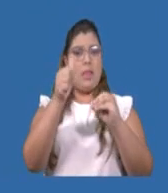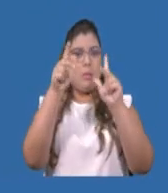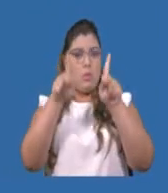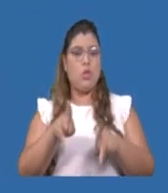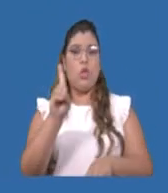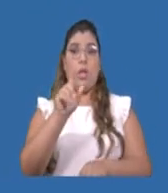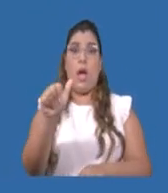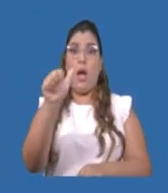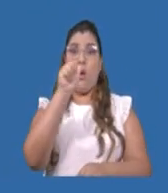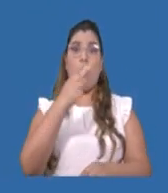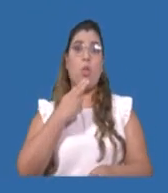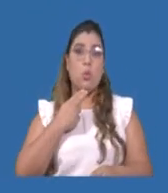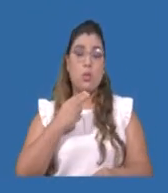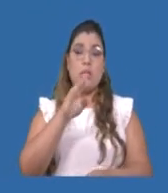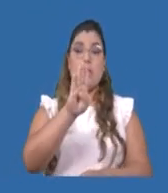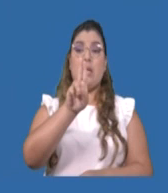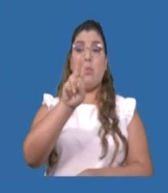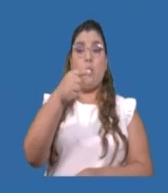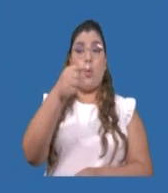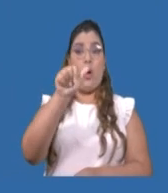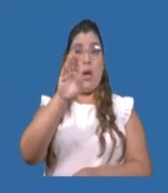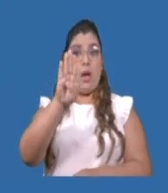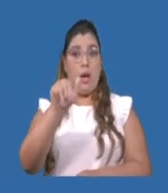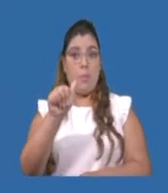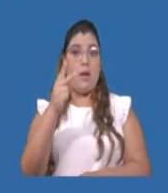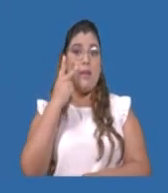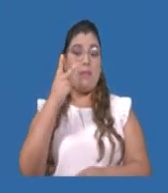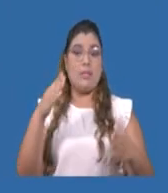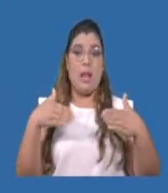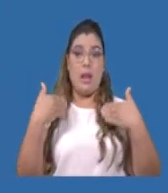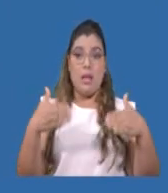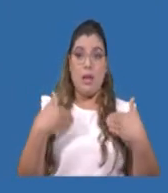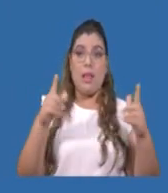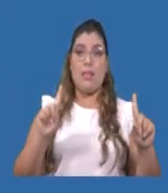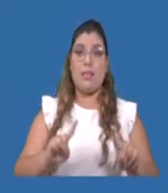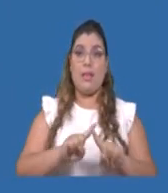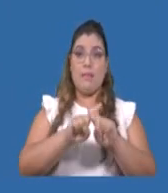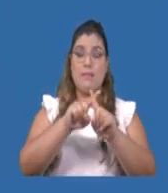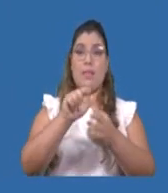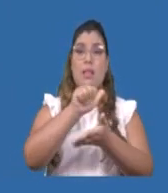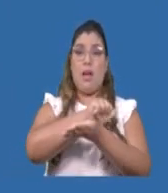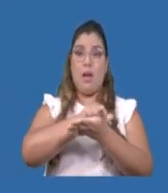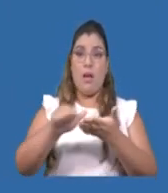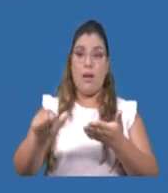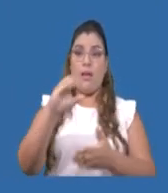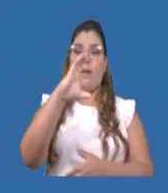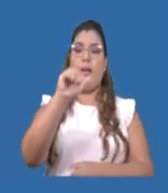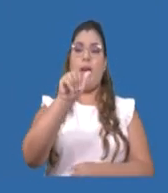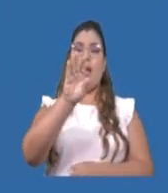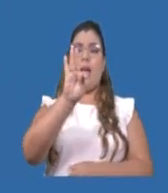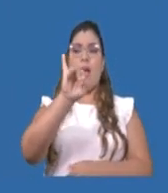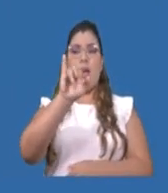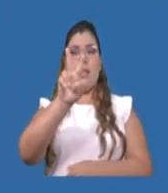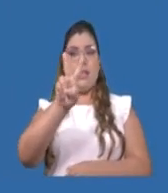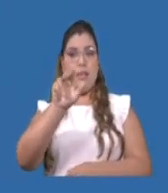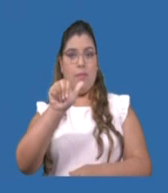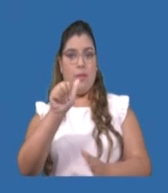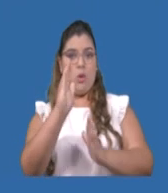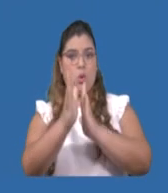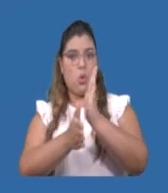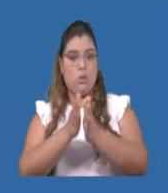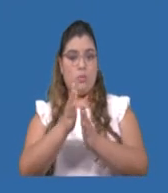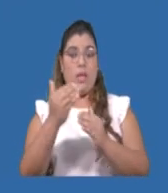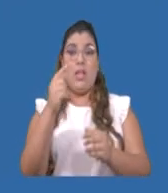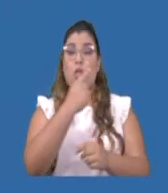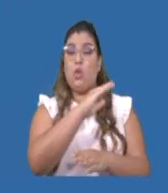Aguadulce, Bugaba y Vistalegre, luego David y Arraiján, Cativá, que todo esto reporta más